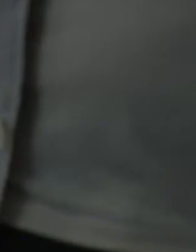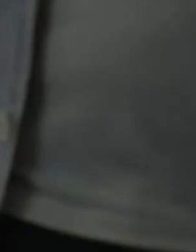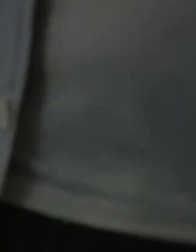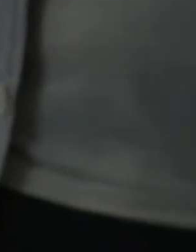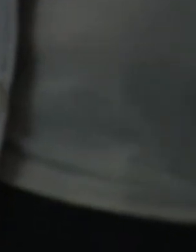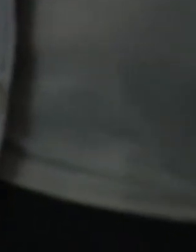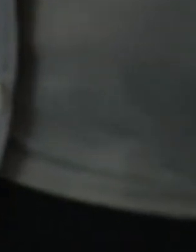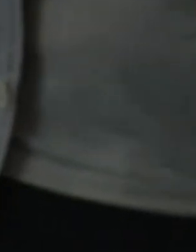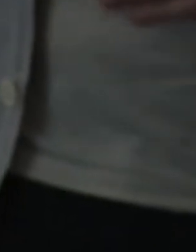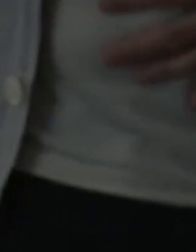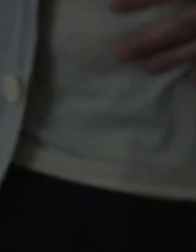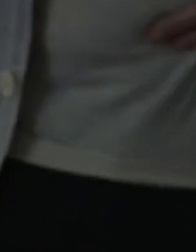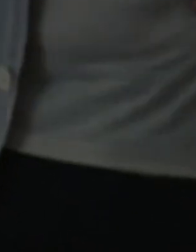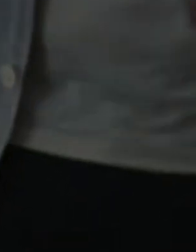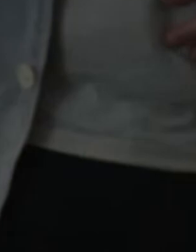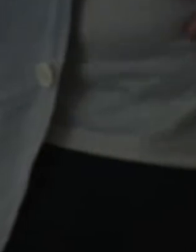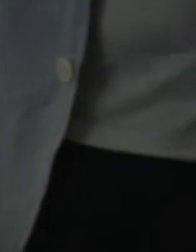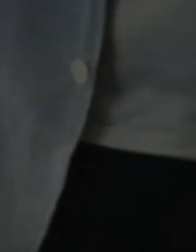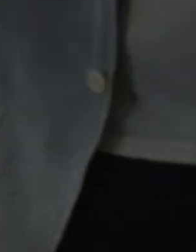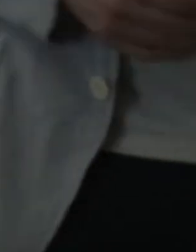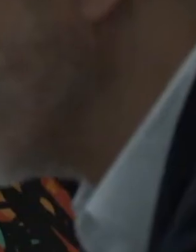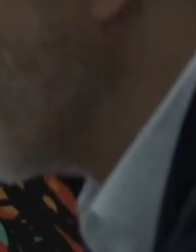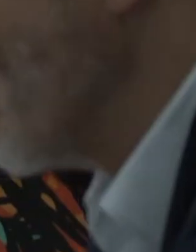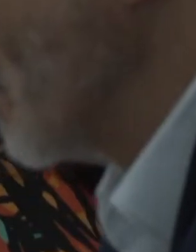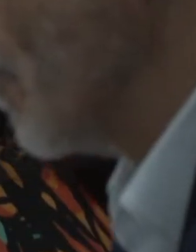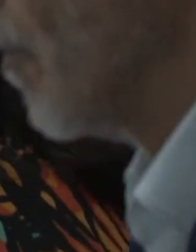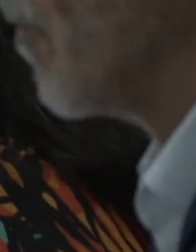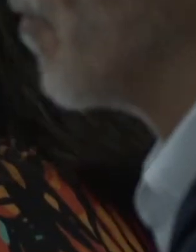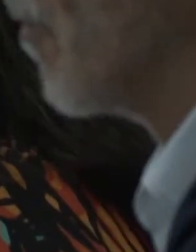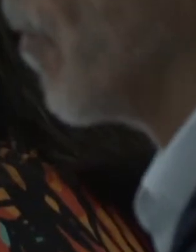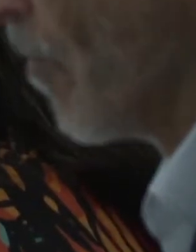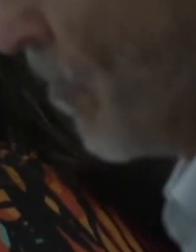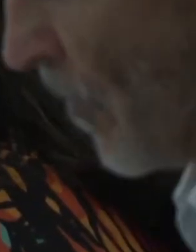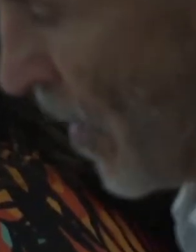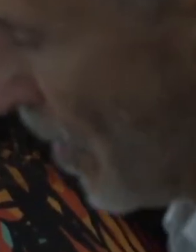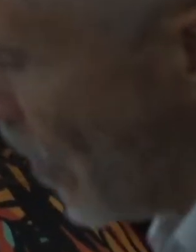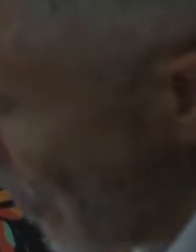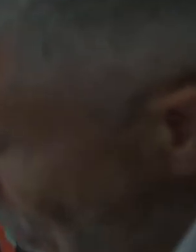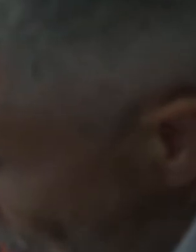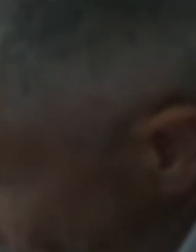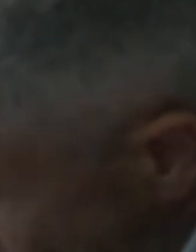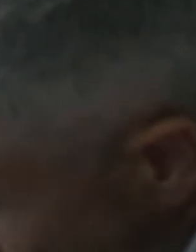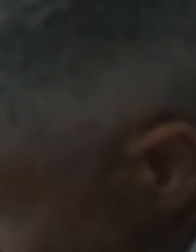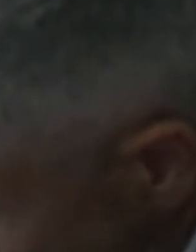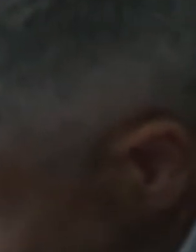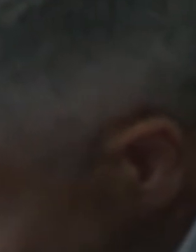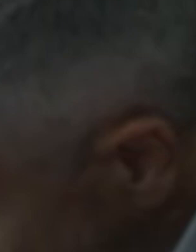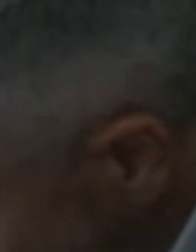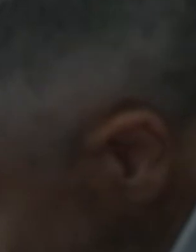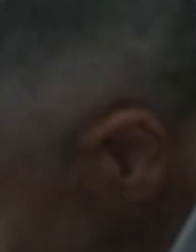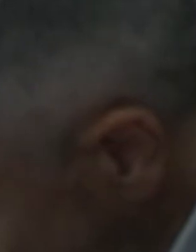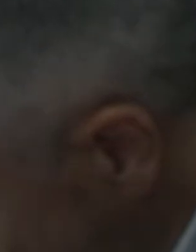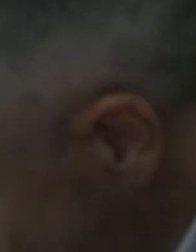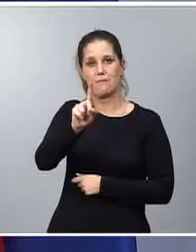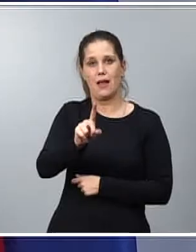a través de las cuencas hidrográficas, gestiona los volúmenes de agua de que disponemos en el sector primario en España y en los demás sectores,